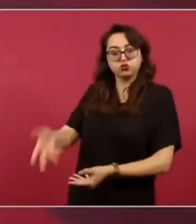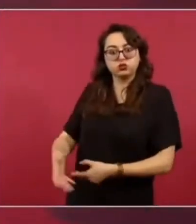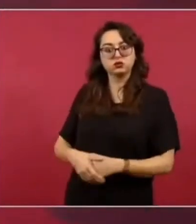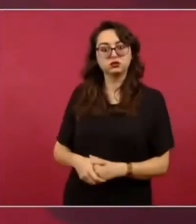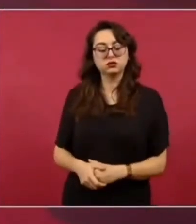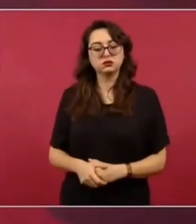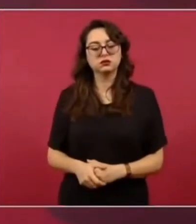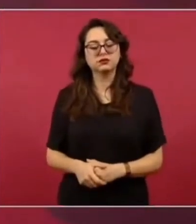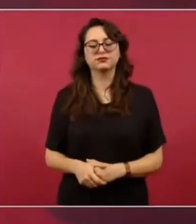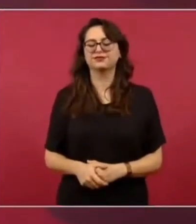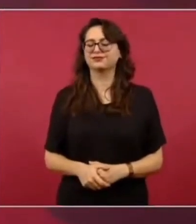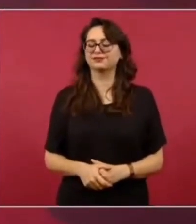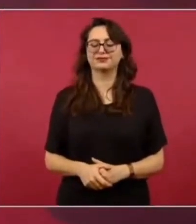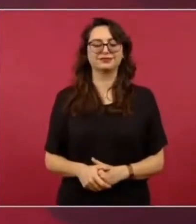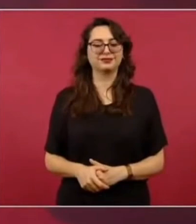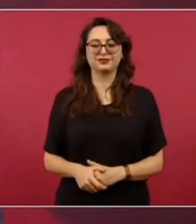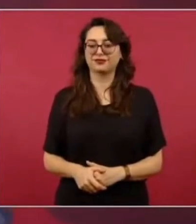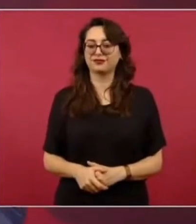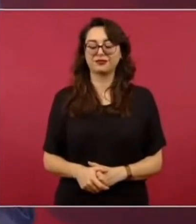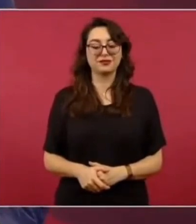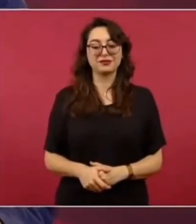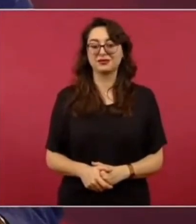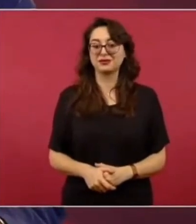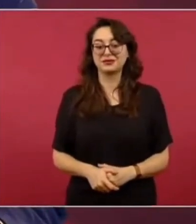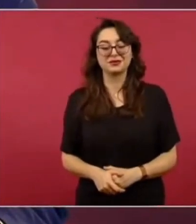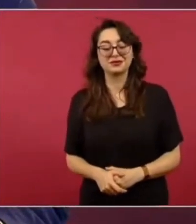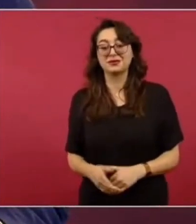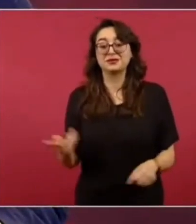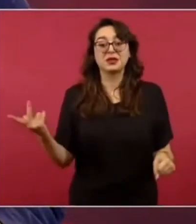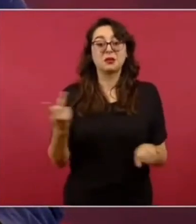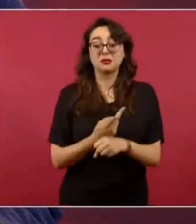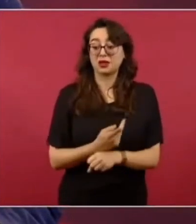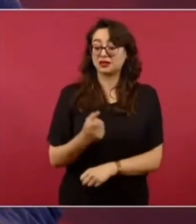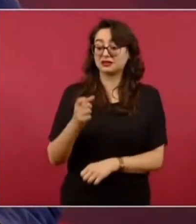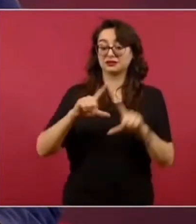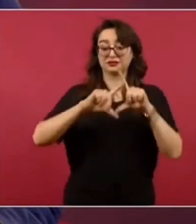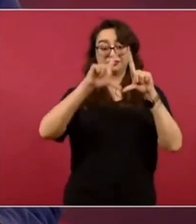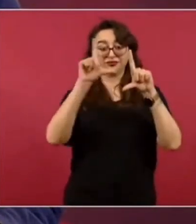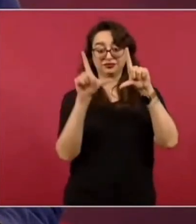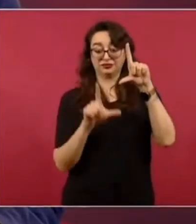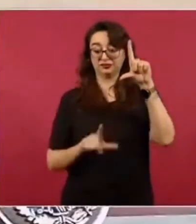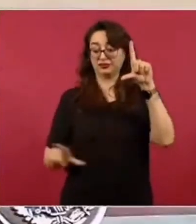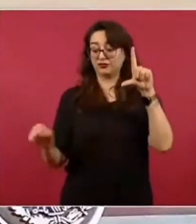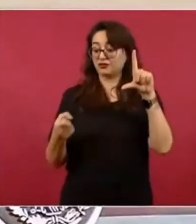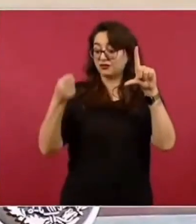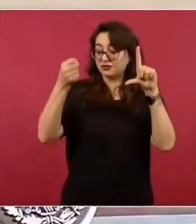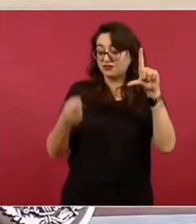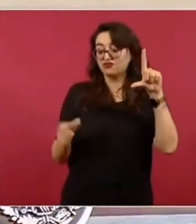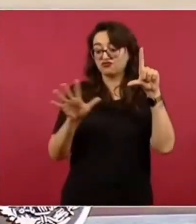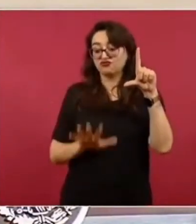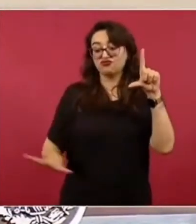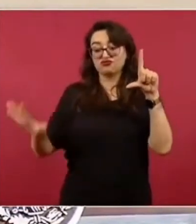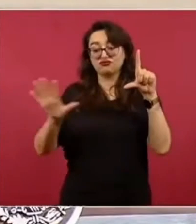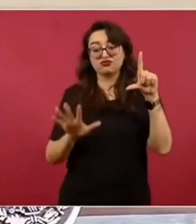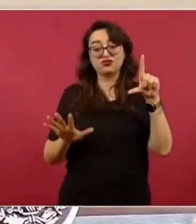enorme deuda con el pueblo de México